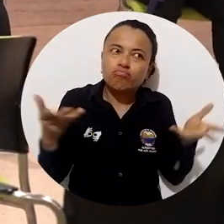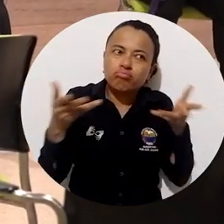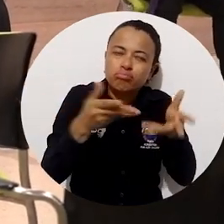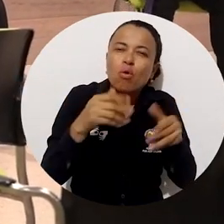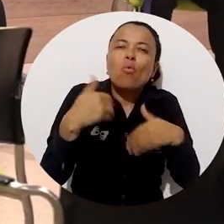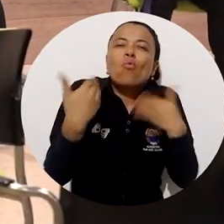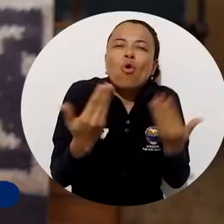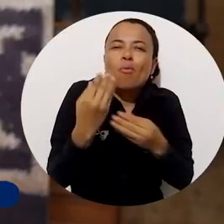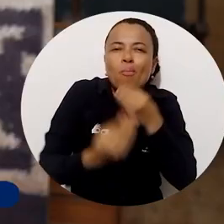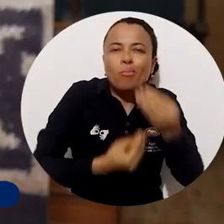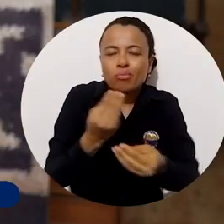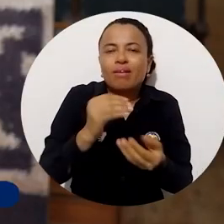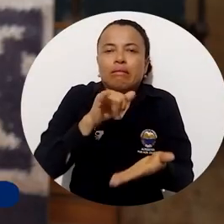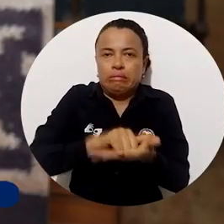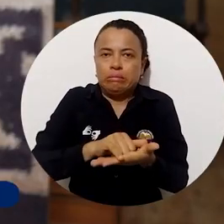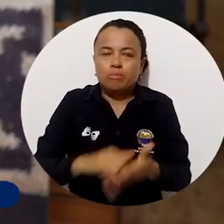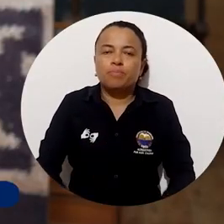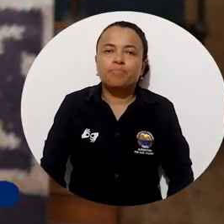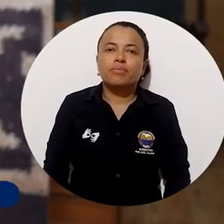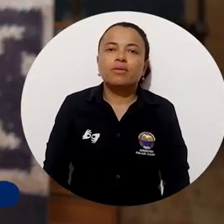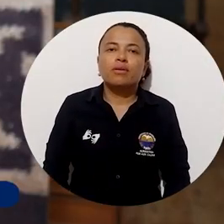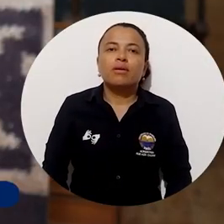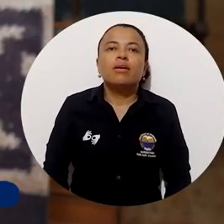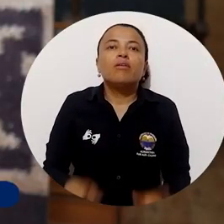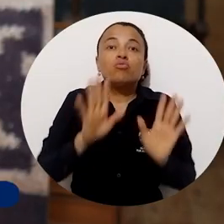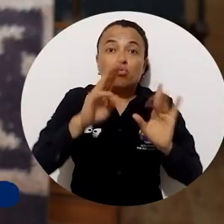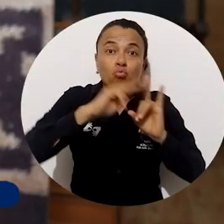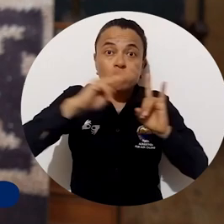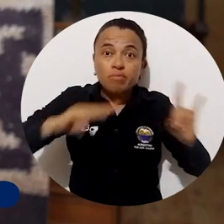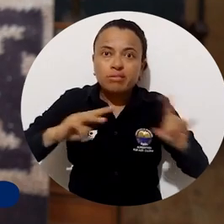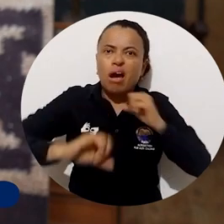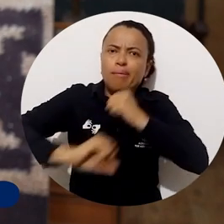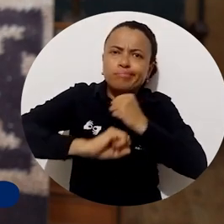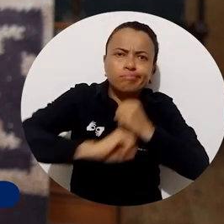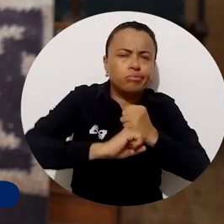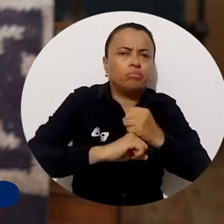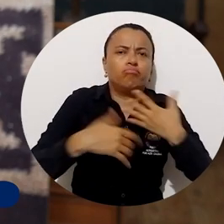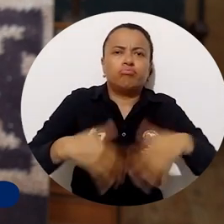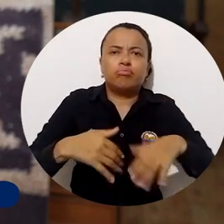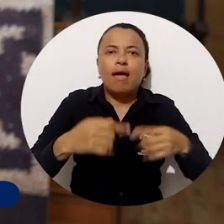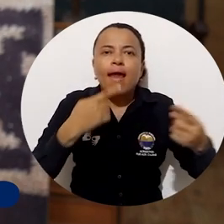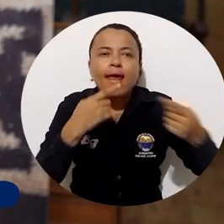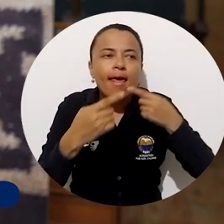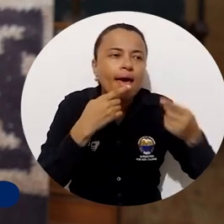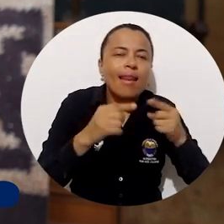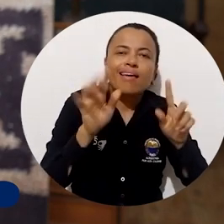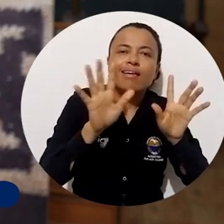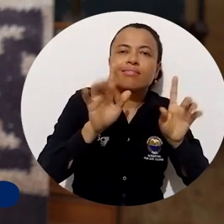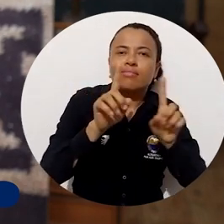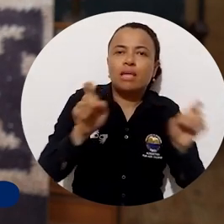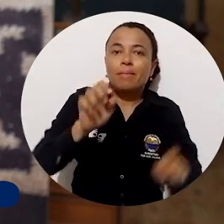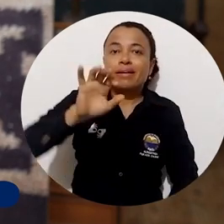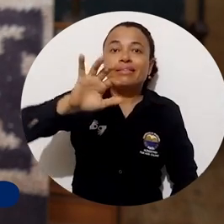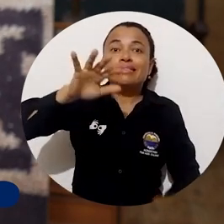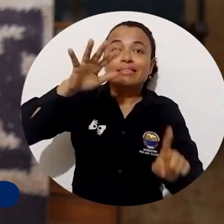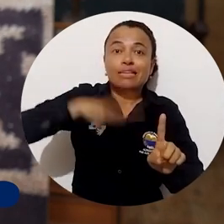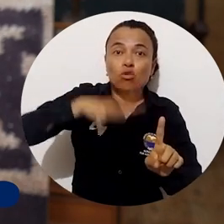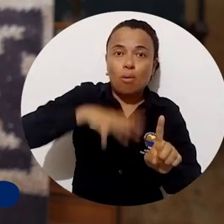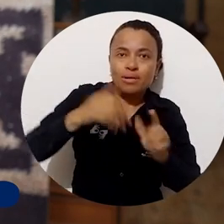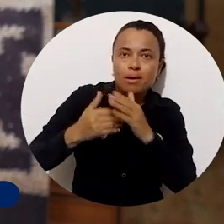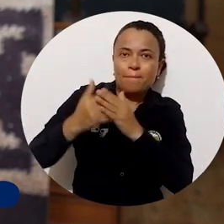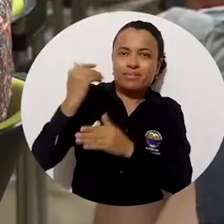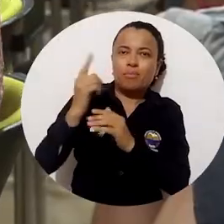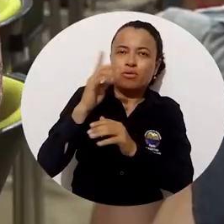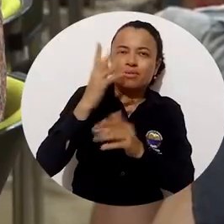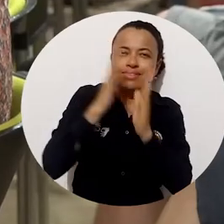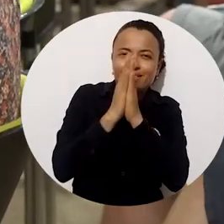antropólogos antropólogas la universidad estuvo presa en todo momento llevamos un diálogo aproximadamente de cinco meses para llegar a este evento comenzamos aproximadamente en diciembre